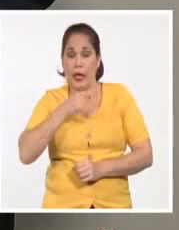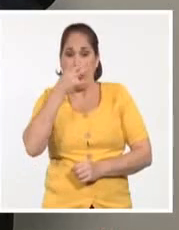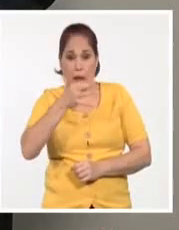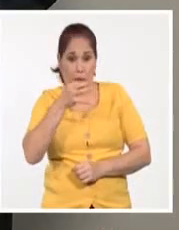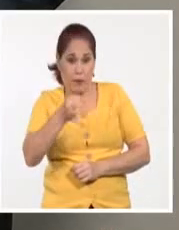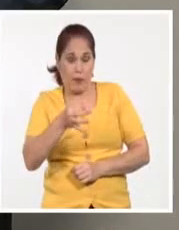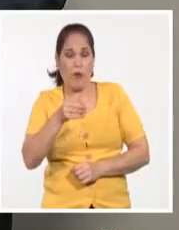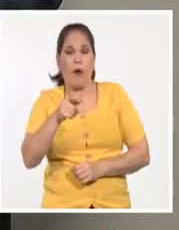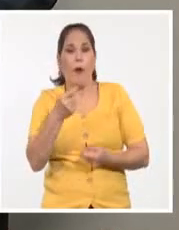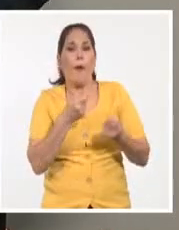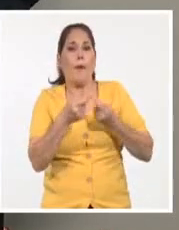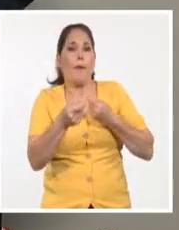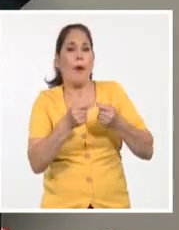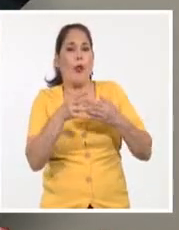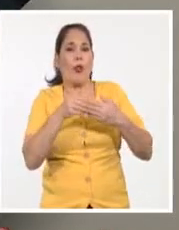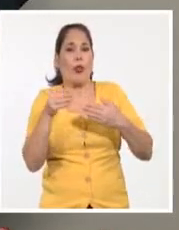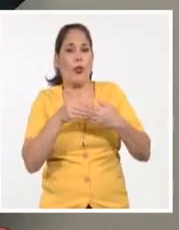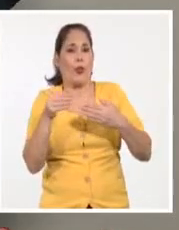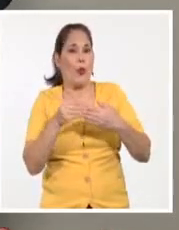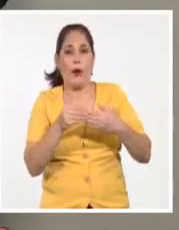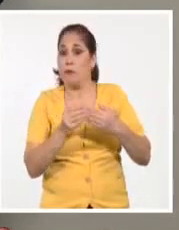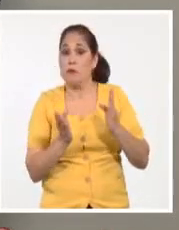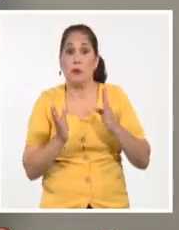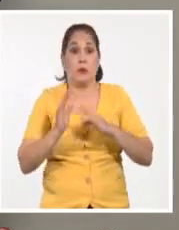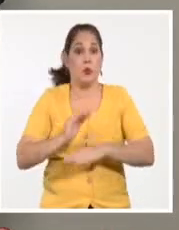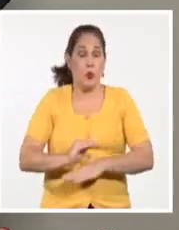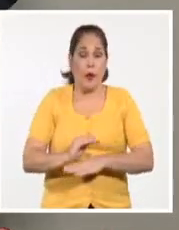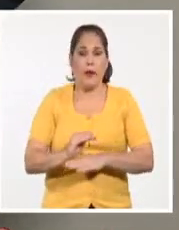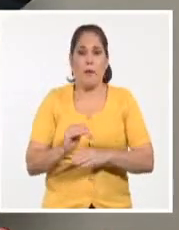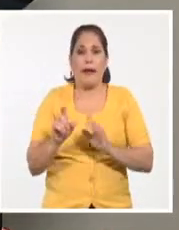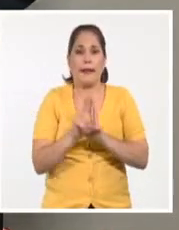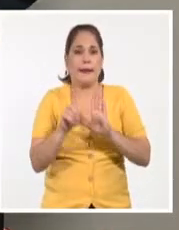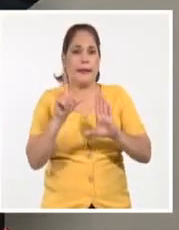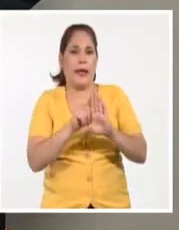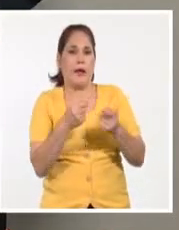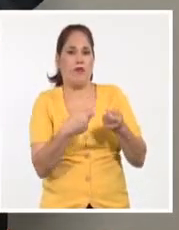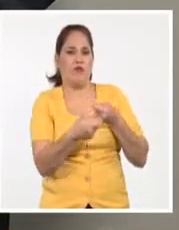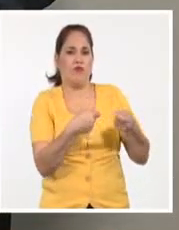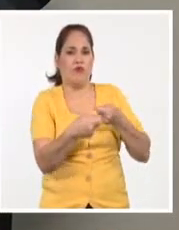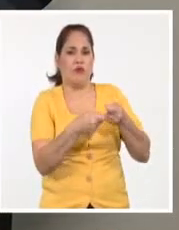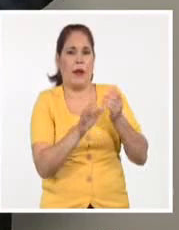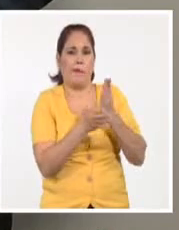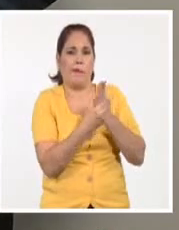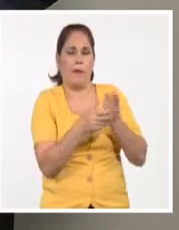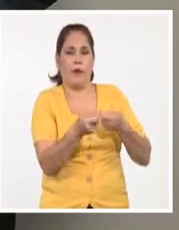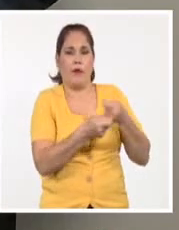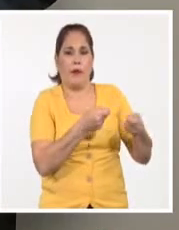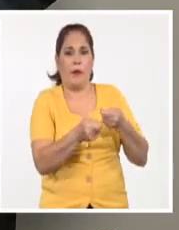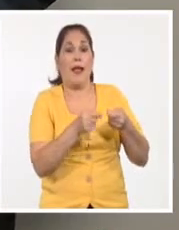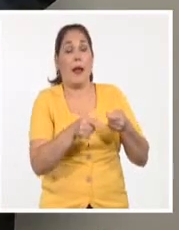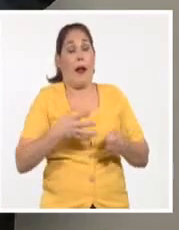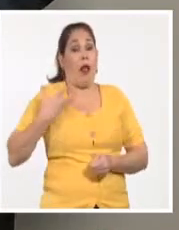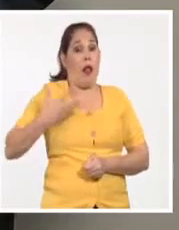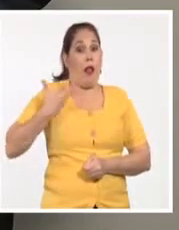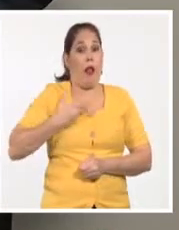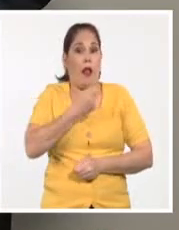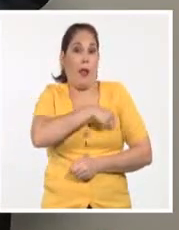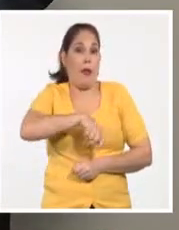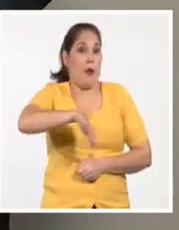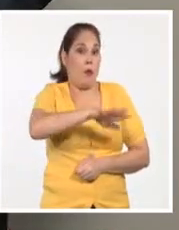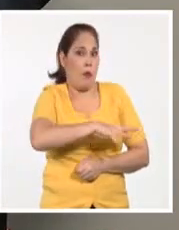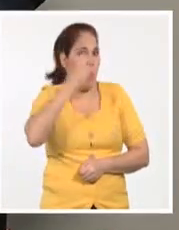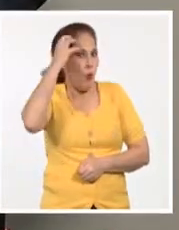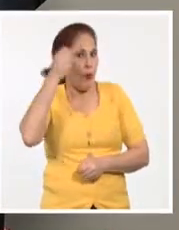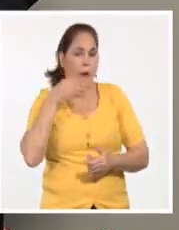existencia de un mercado de dólares hace que prolifere el mercado ilegal y que existen bastantes reclamos para que el gobierno